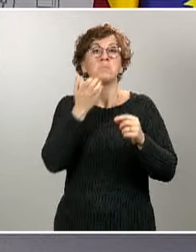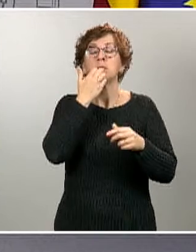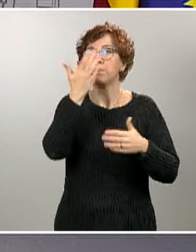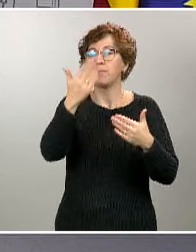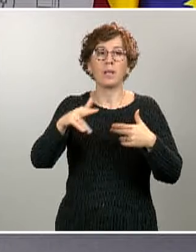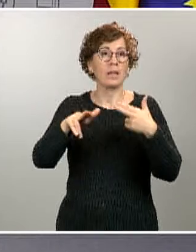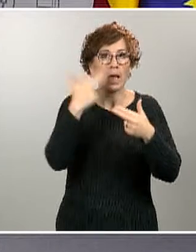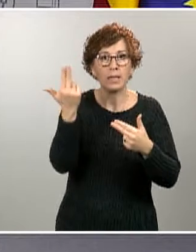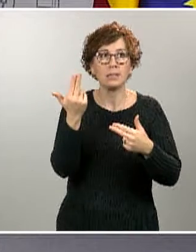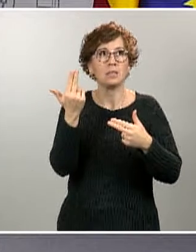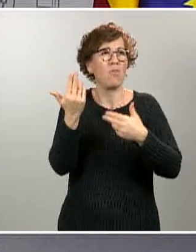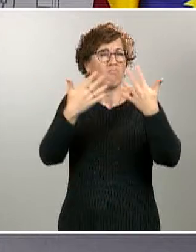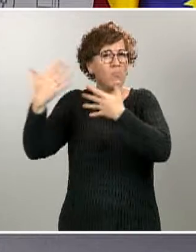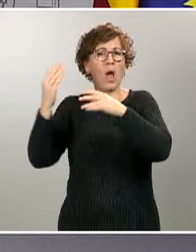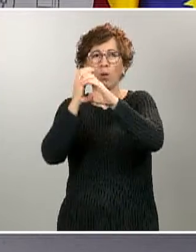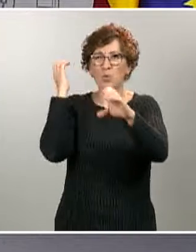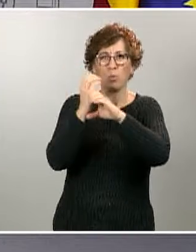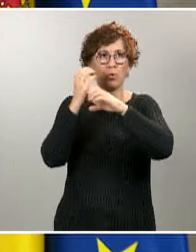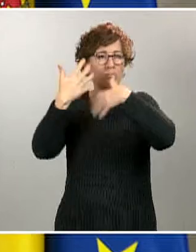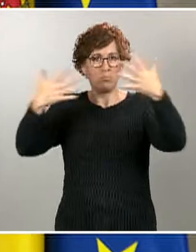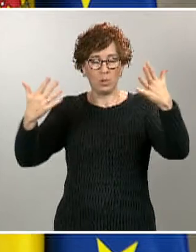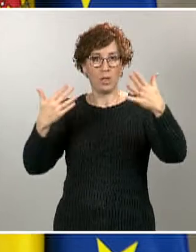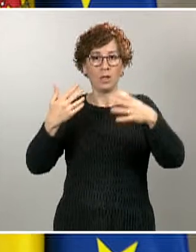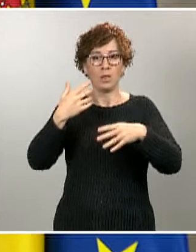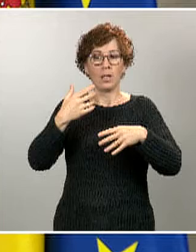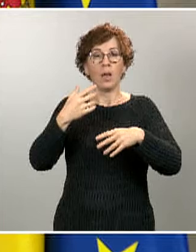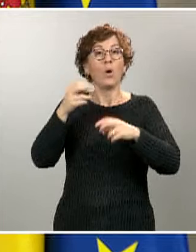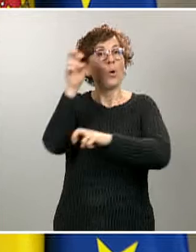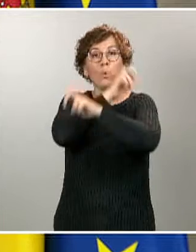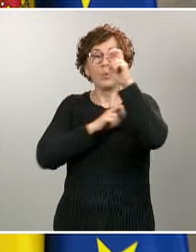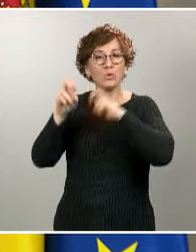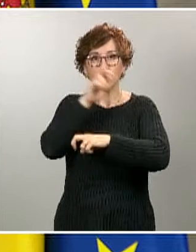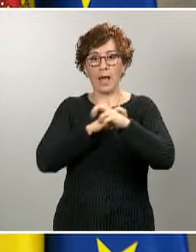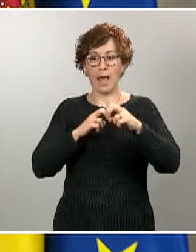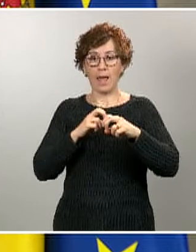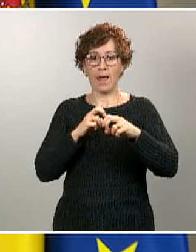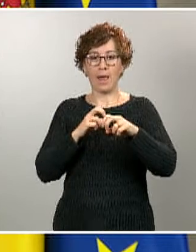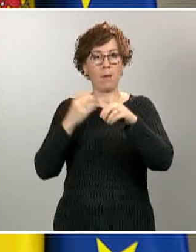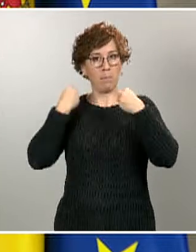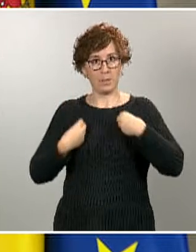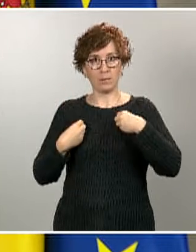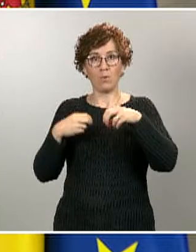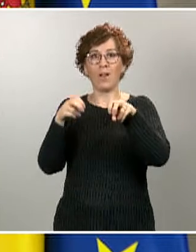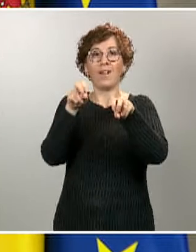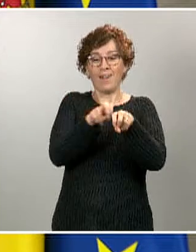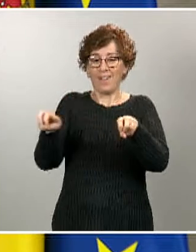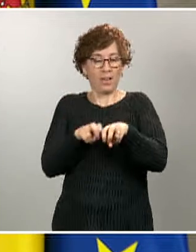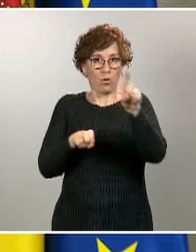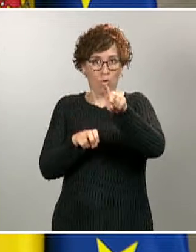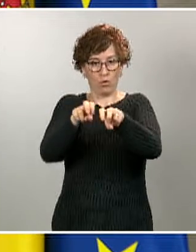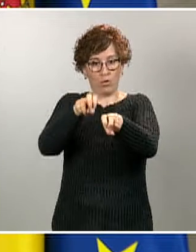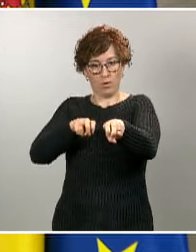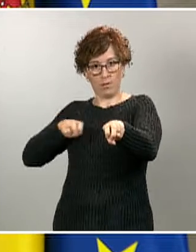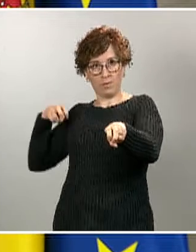colectivo, lo mismo, intentar viajar siempre una persona por fila de asientos. En los viajes, autobús o en otros metros